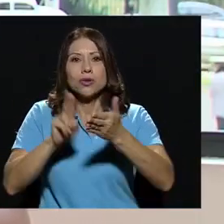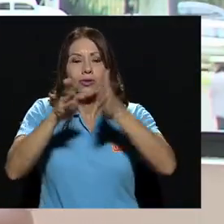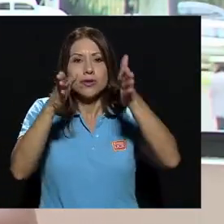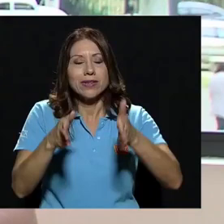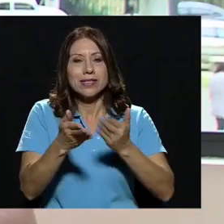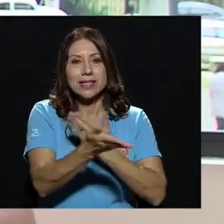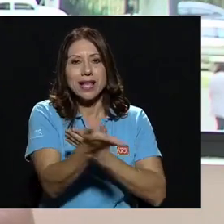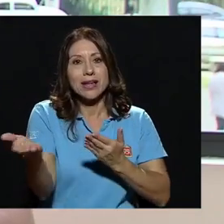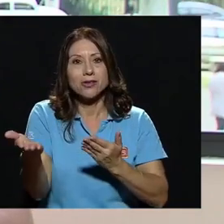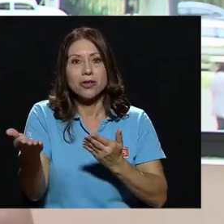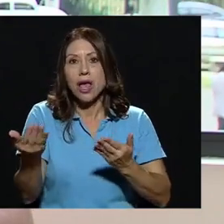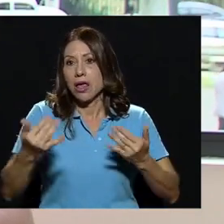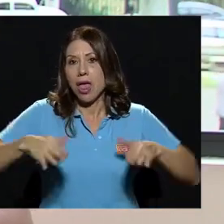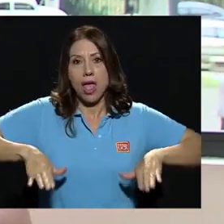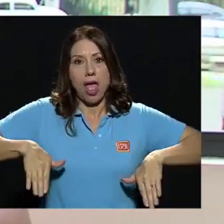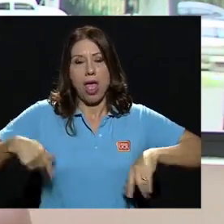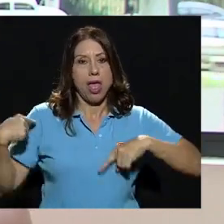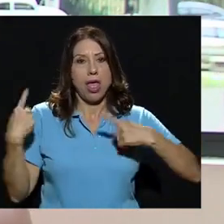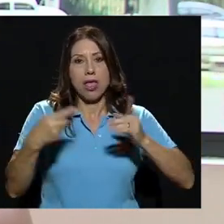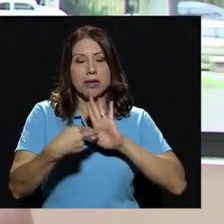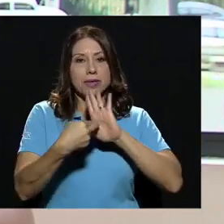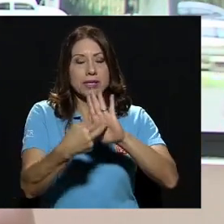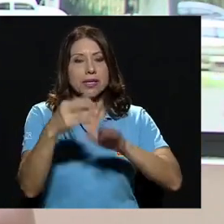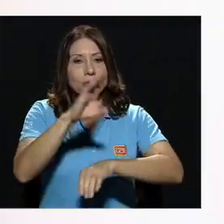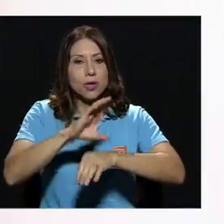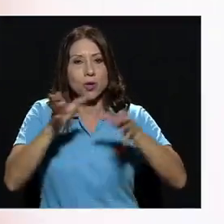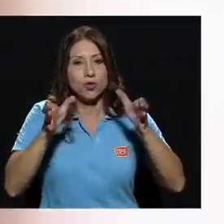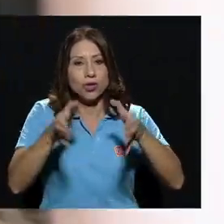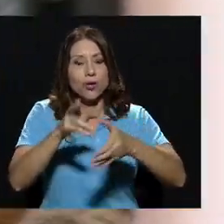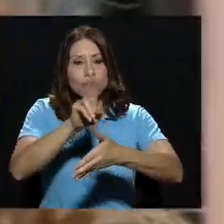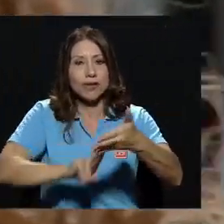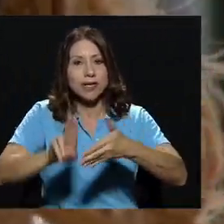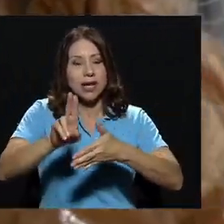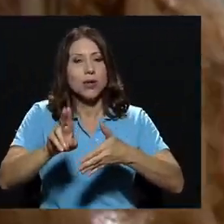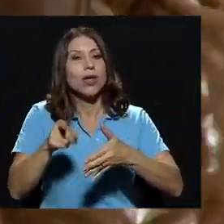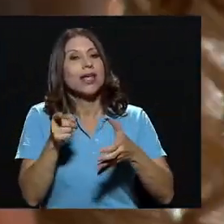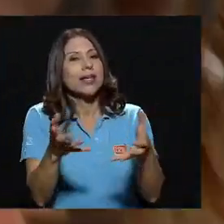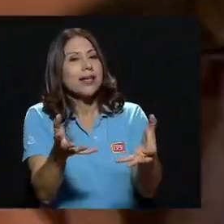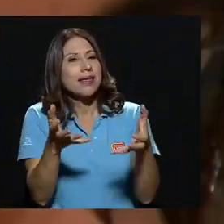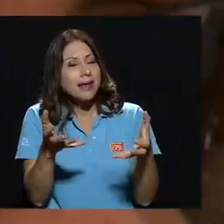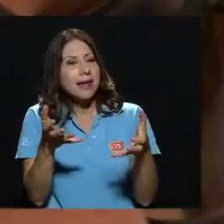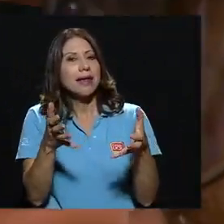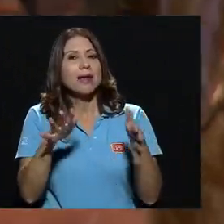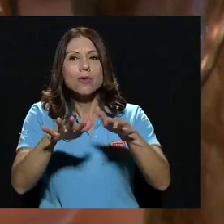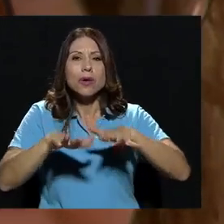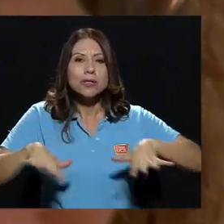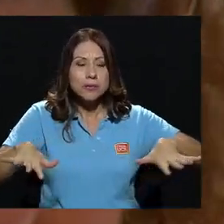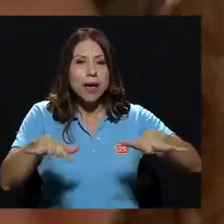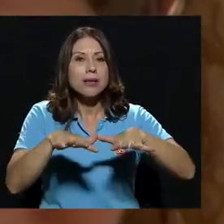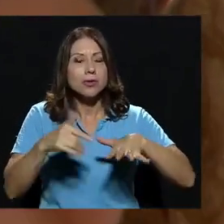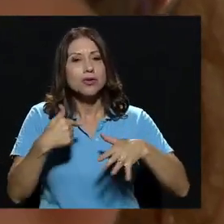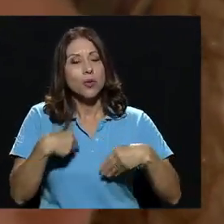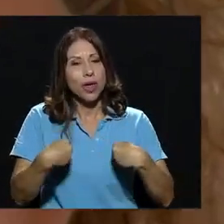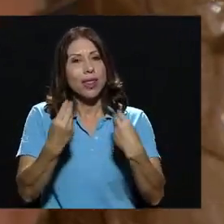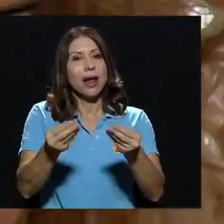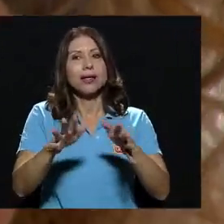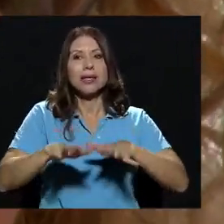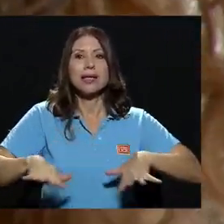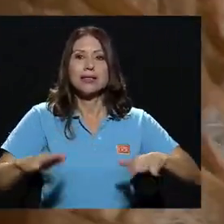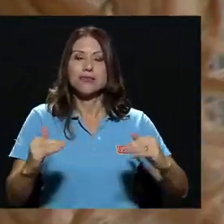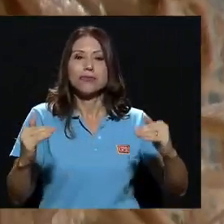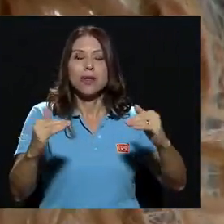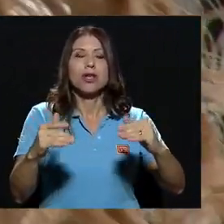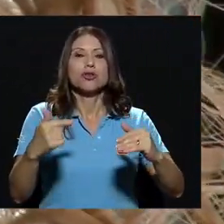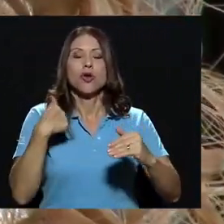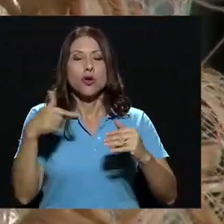universitarias que no han tenido representación en el Consejo Universitario, que quieren realmente un espacio y yo voy a darles ese espacio, los